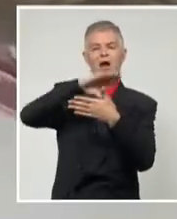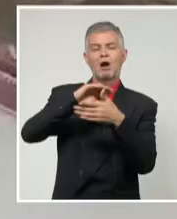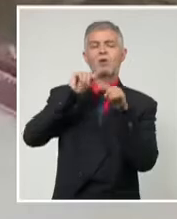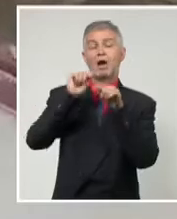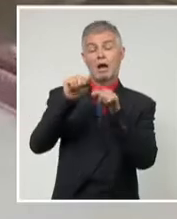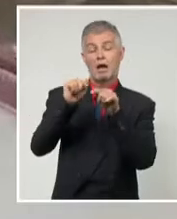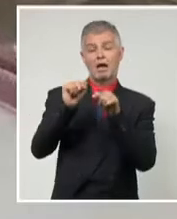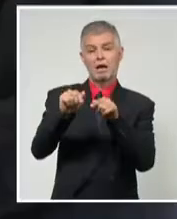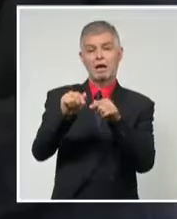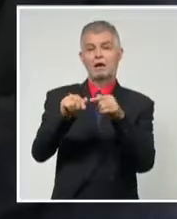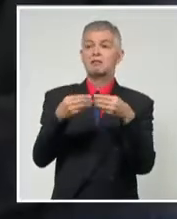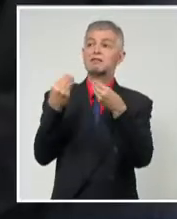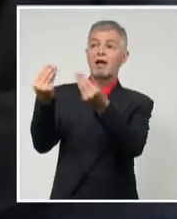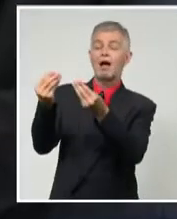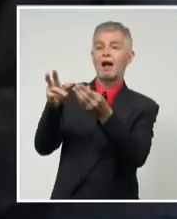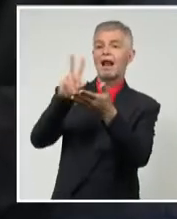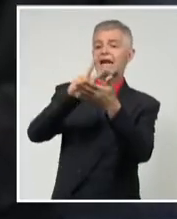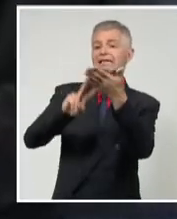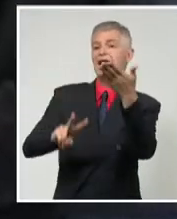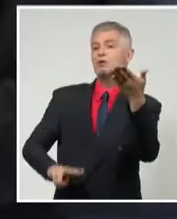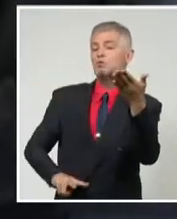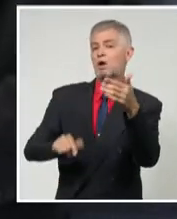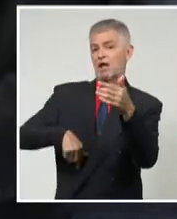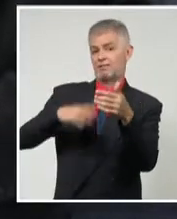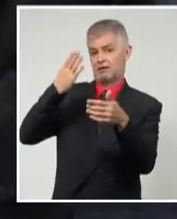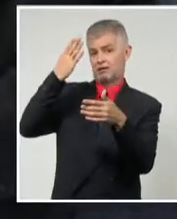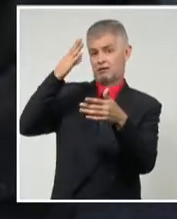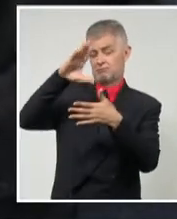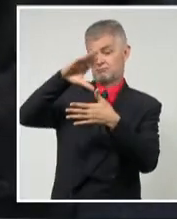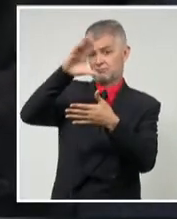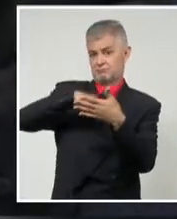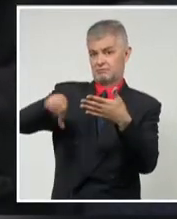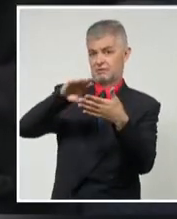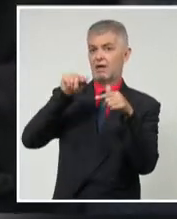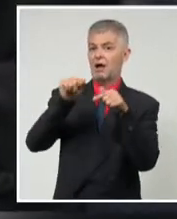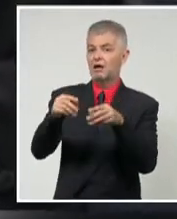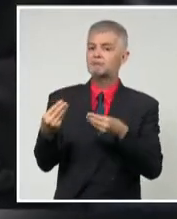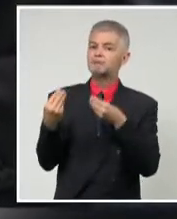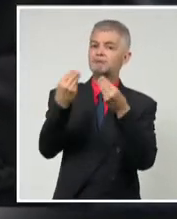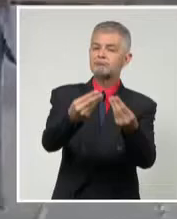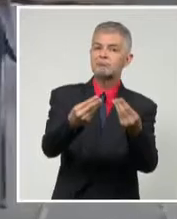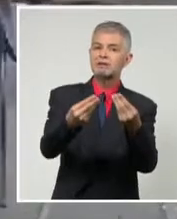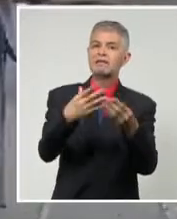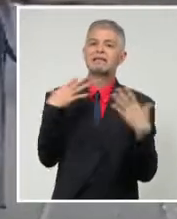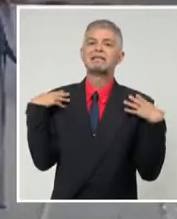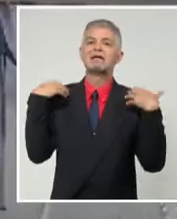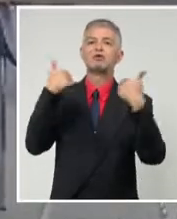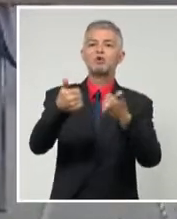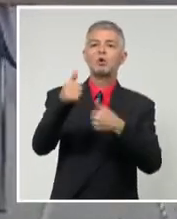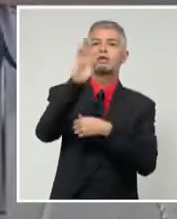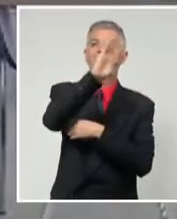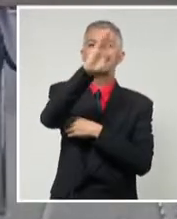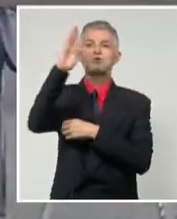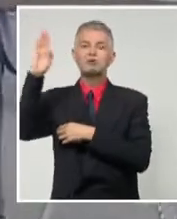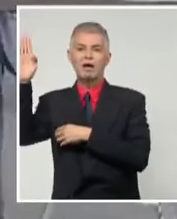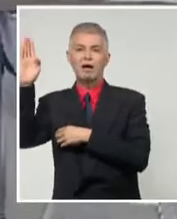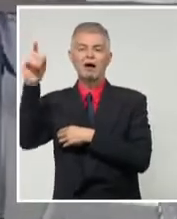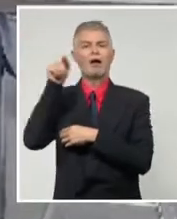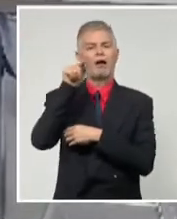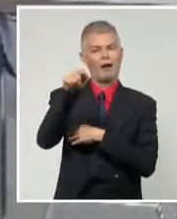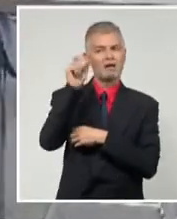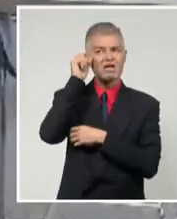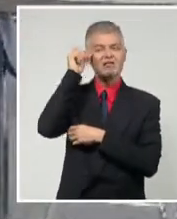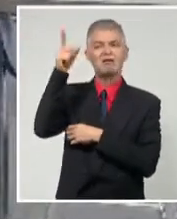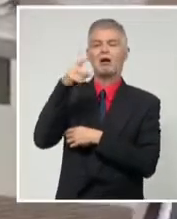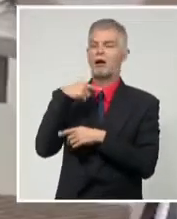literatura de la región. En la ceremonia que hizo oficial la entrega, el director de la biblioteca calificó la iniciativa como una